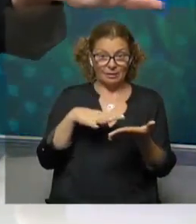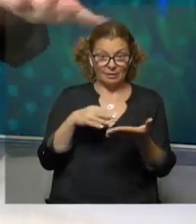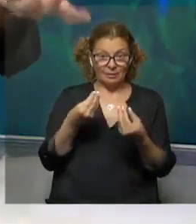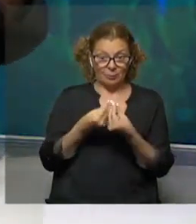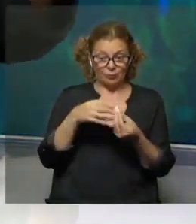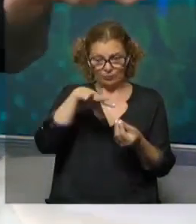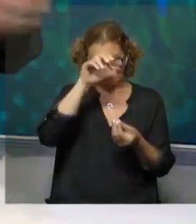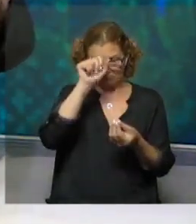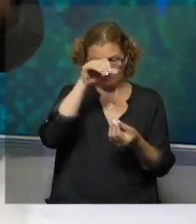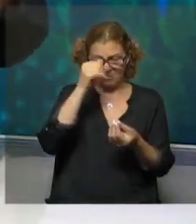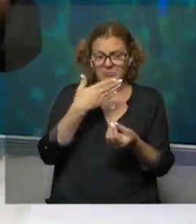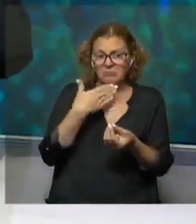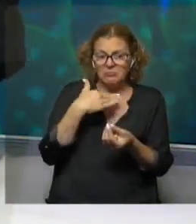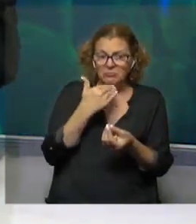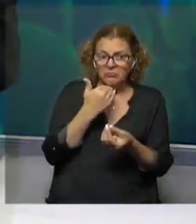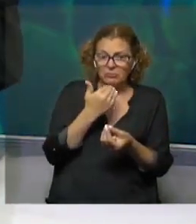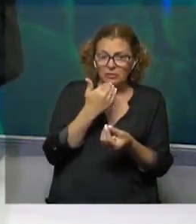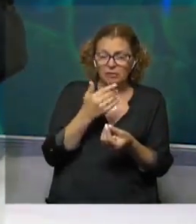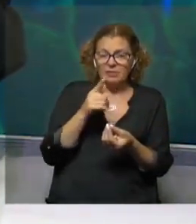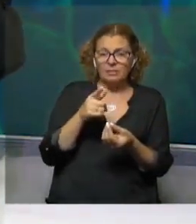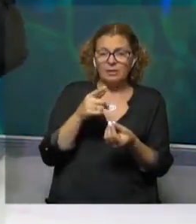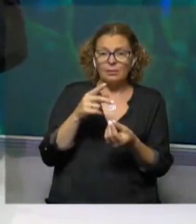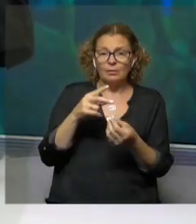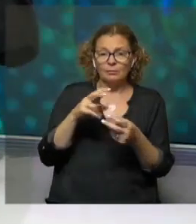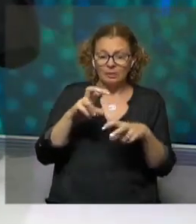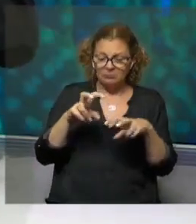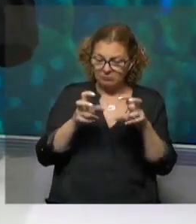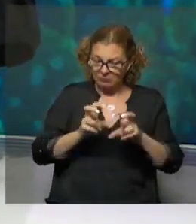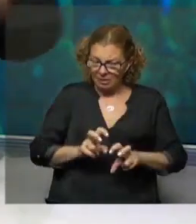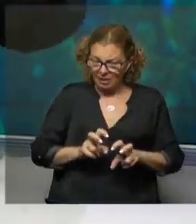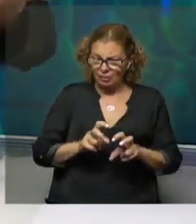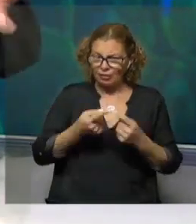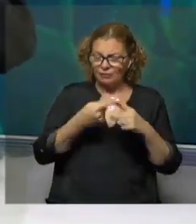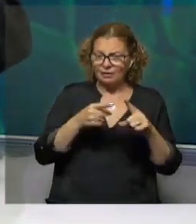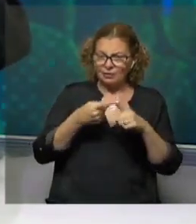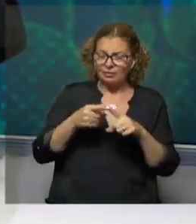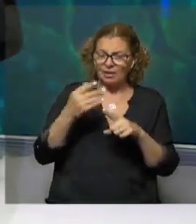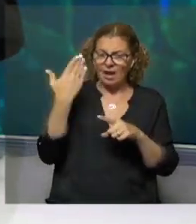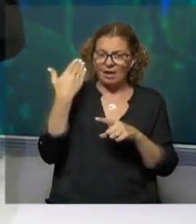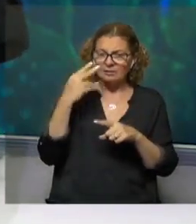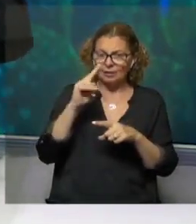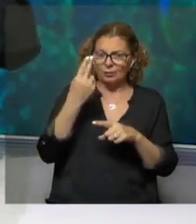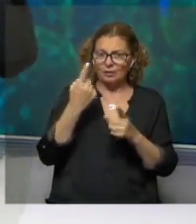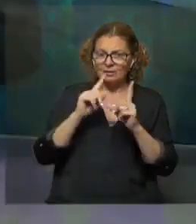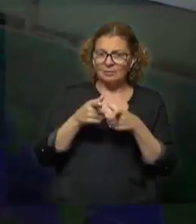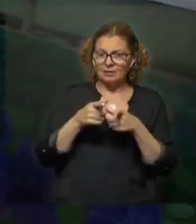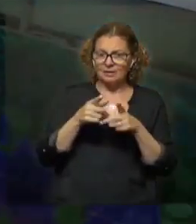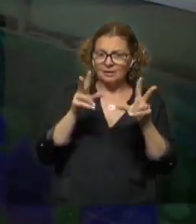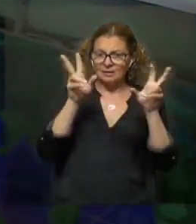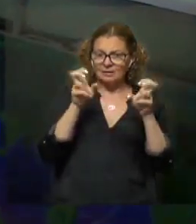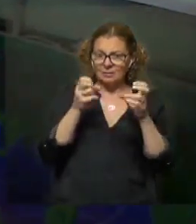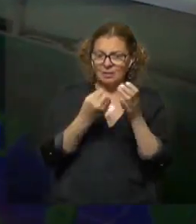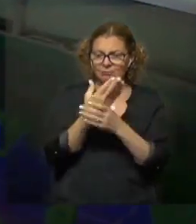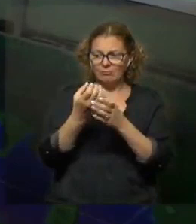muchas cosas que no tenía idea y también es un puntapié como para seguir investigando sobre distintas cosas que pasaron en nuestro país y también el tema de los